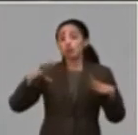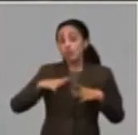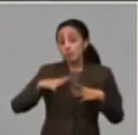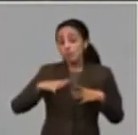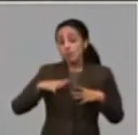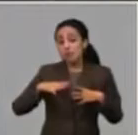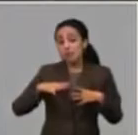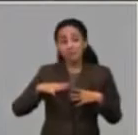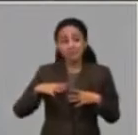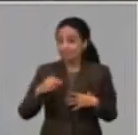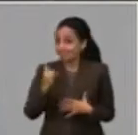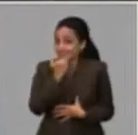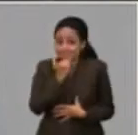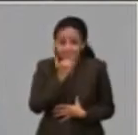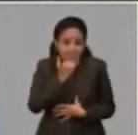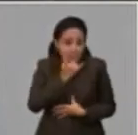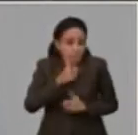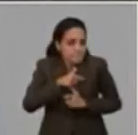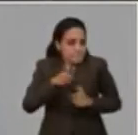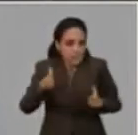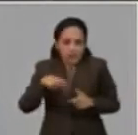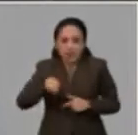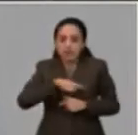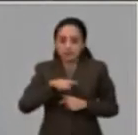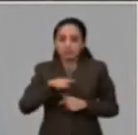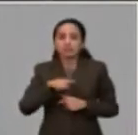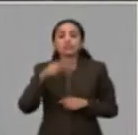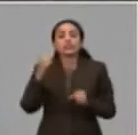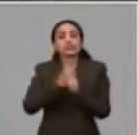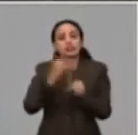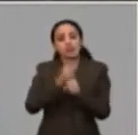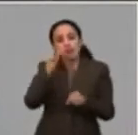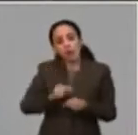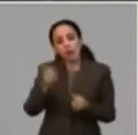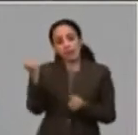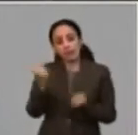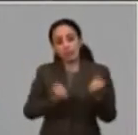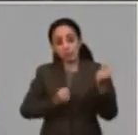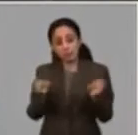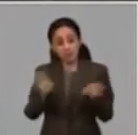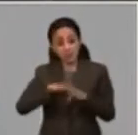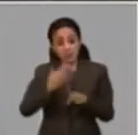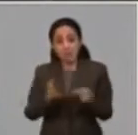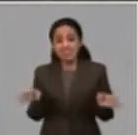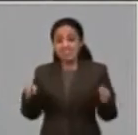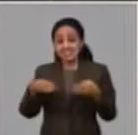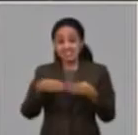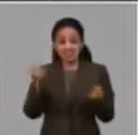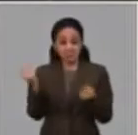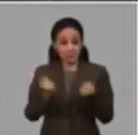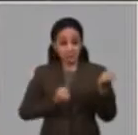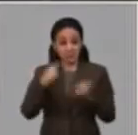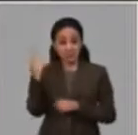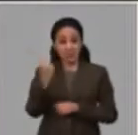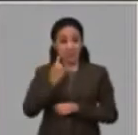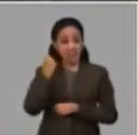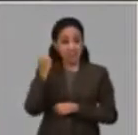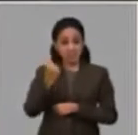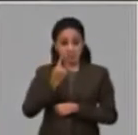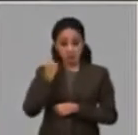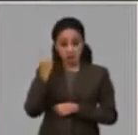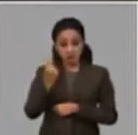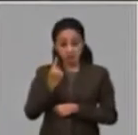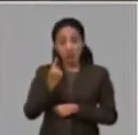el sector de mayor afectación que tiene. Y los trabajadores del transporte, a partir del cierre de toda la transportación nacional y de la transportación